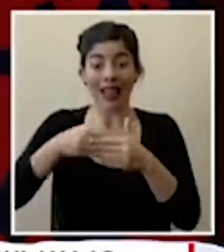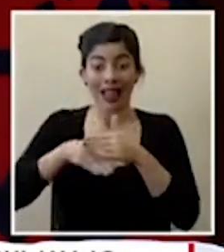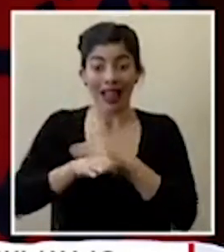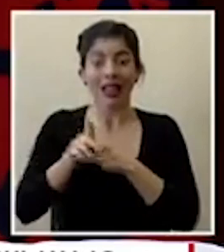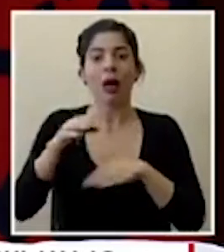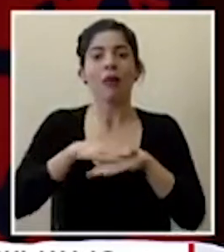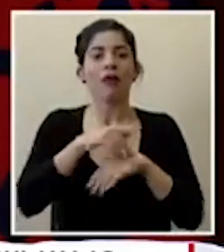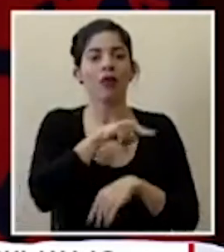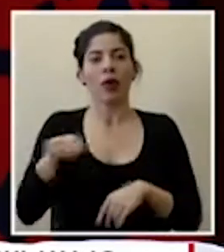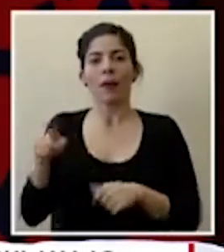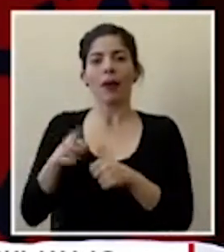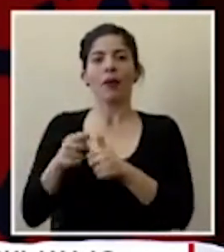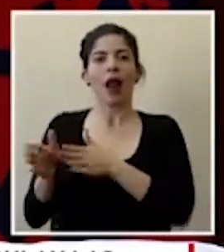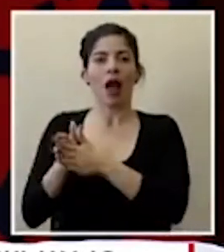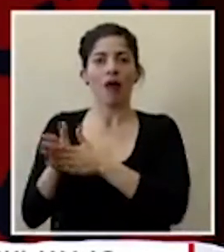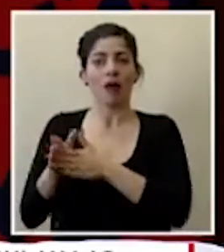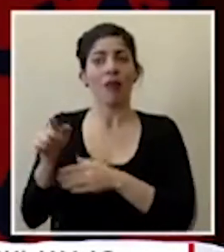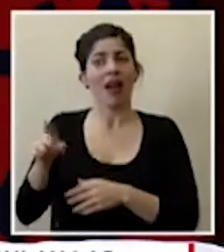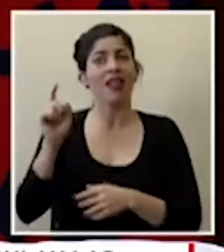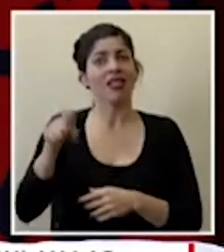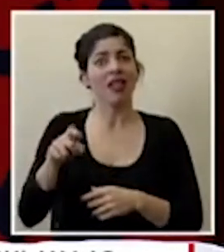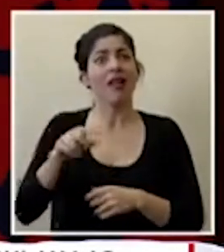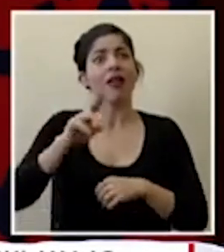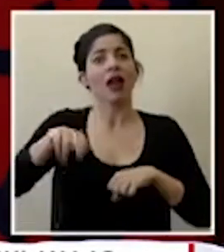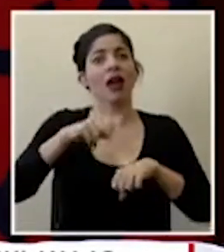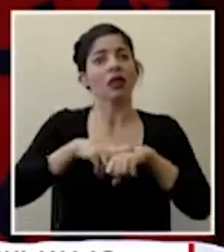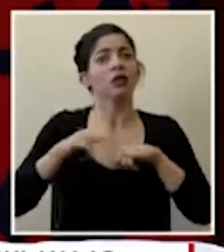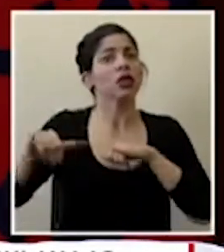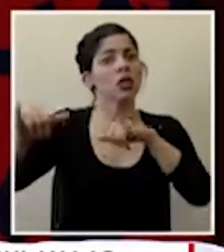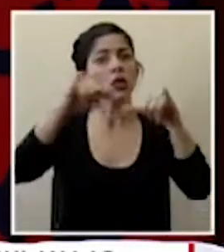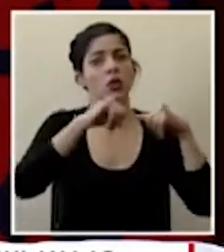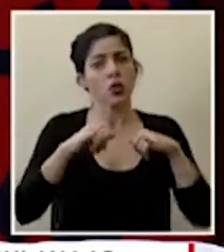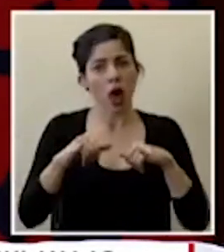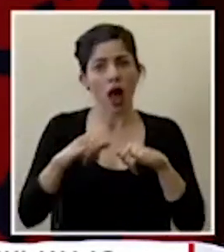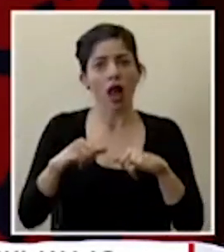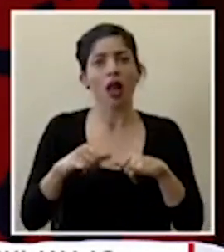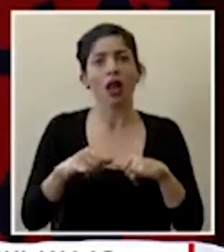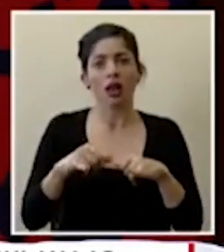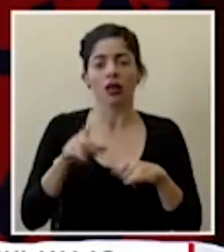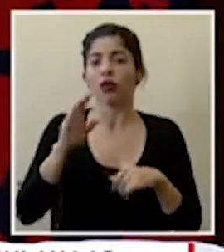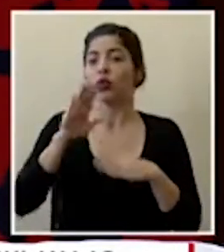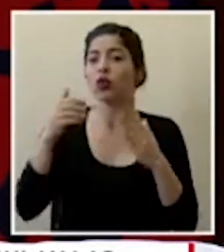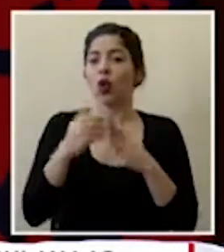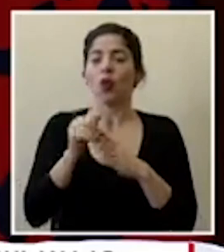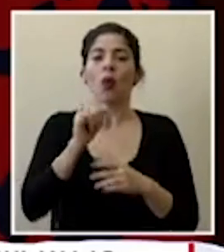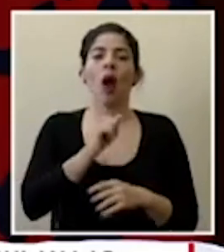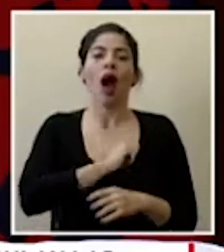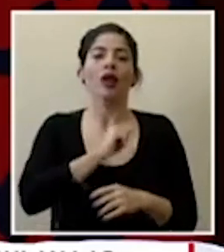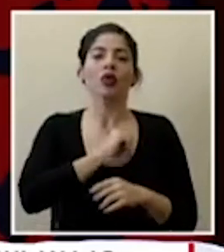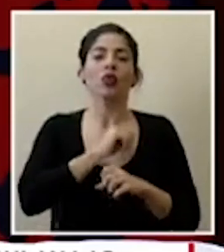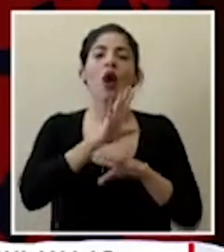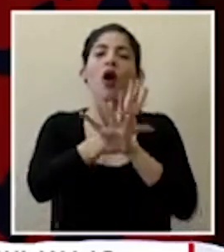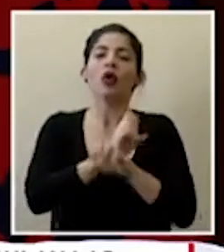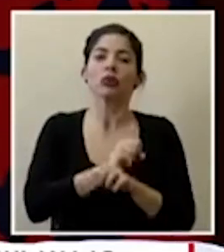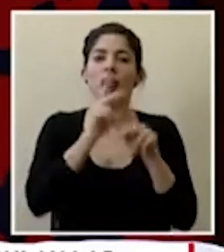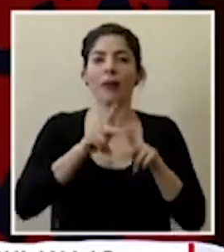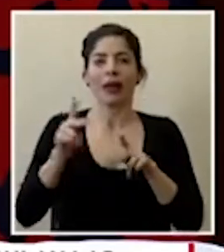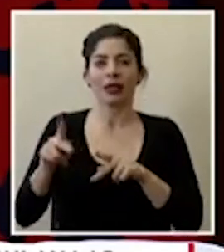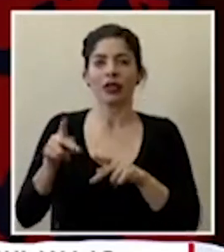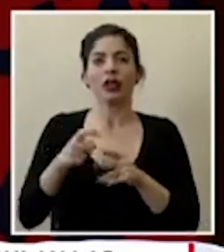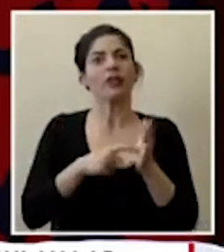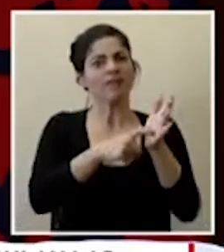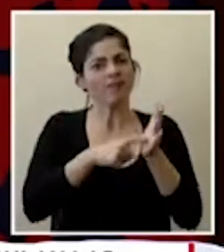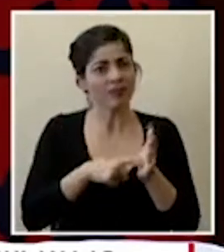piden a uno que se lave las manos cosas así se tienen que replicar a nivel nacional y ya se tienen que volver este actitudes usuales de las personas y más bien